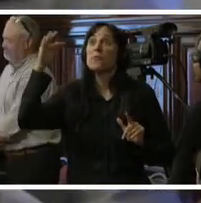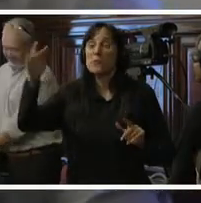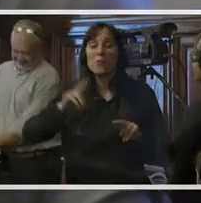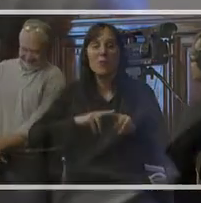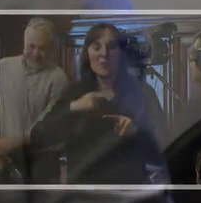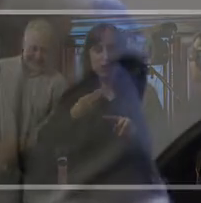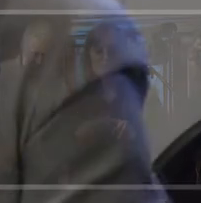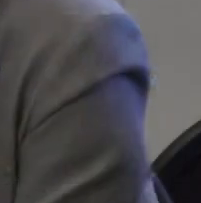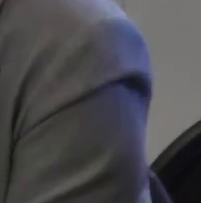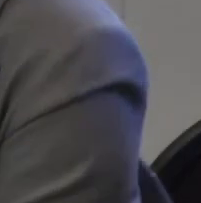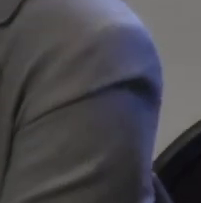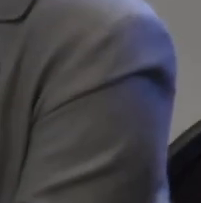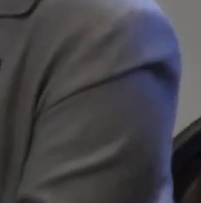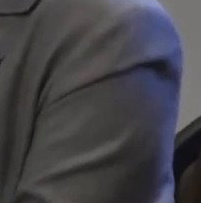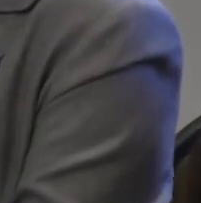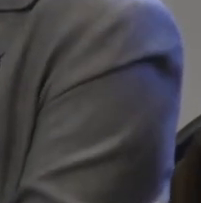muchas muchas muchas gracias